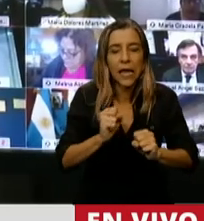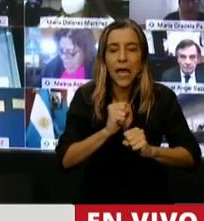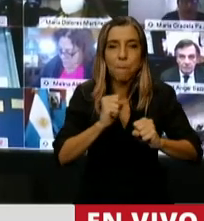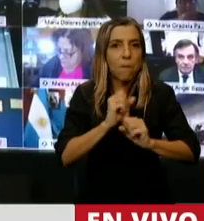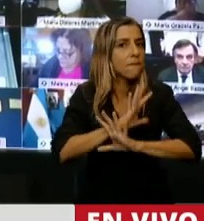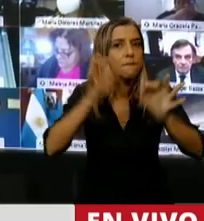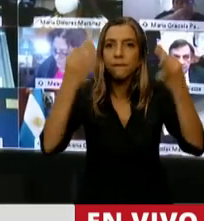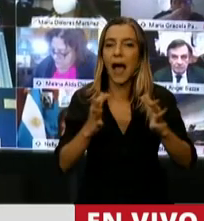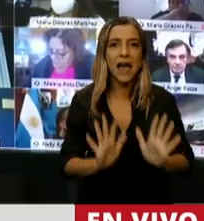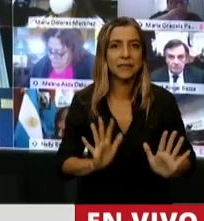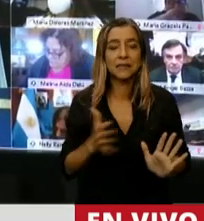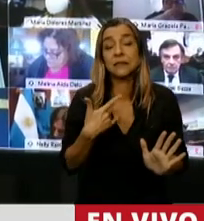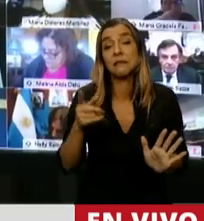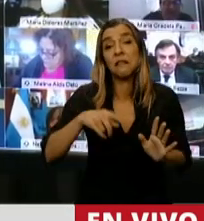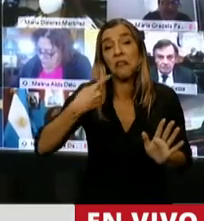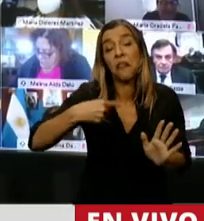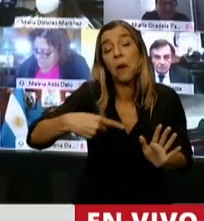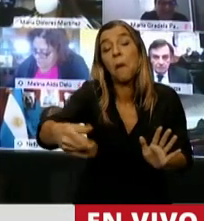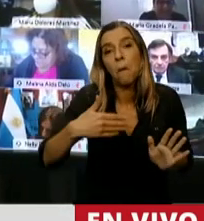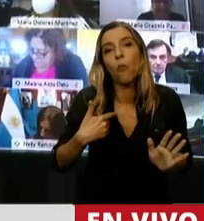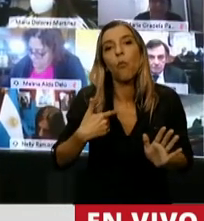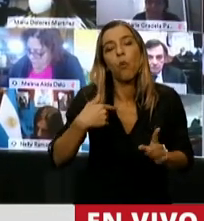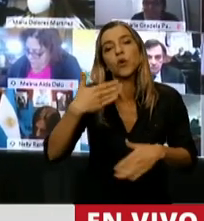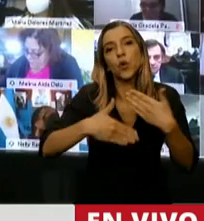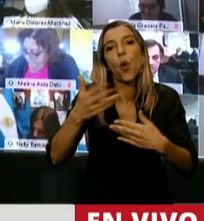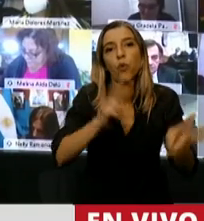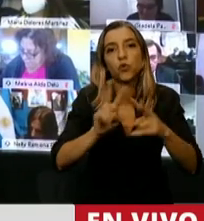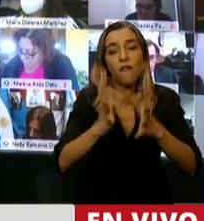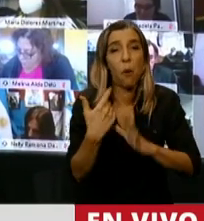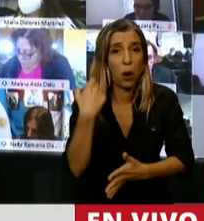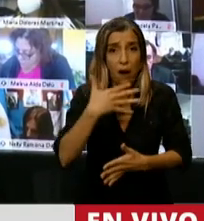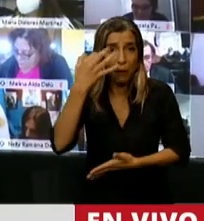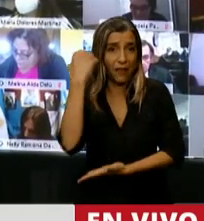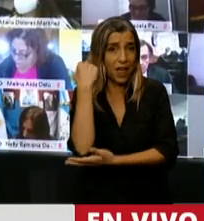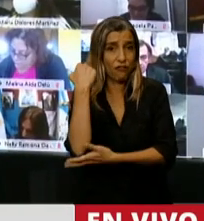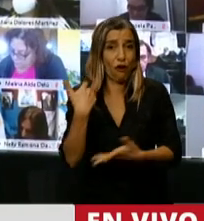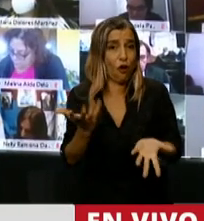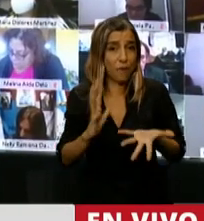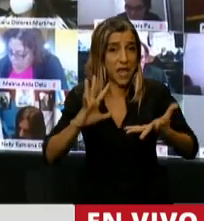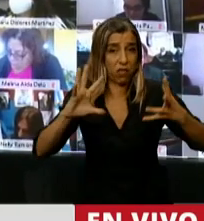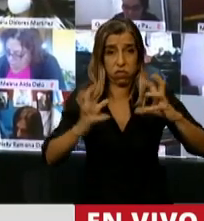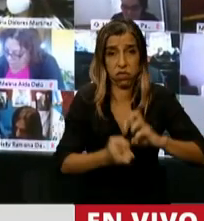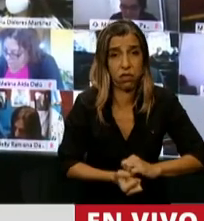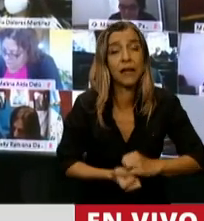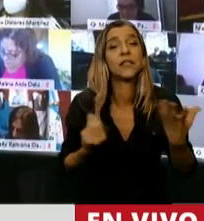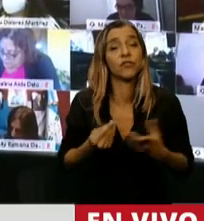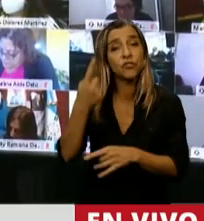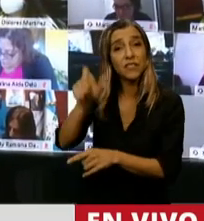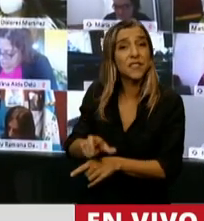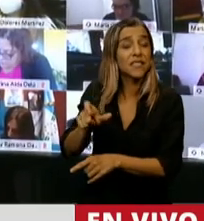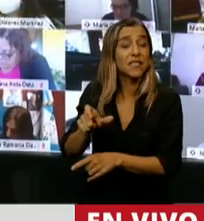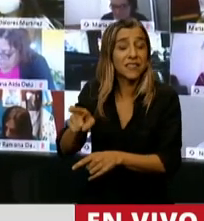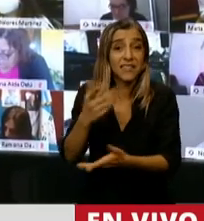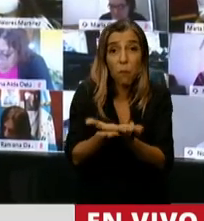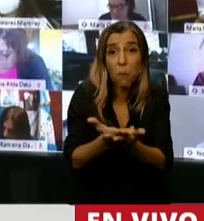vayan mejorando los fundamentos en el tiempo. Y en el medio la economía se va desangrando. Entonces, el puente de Guzmán no nos conduce a la otra orilla,